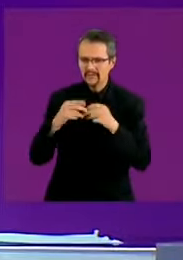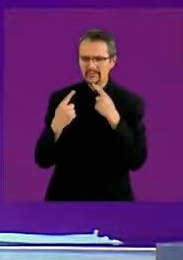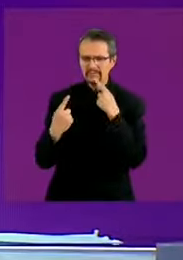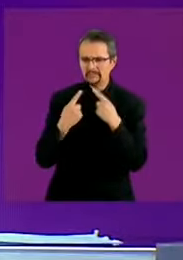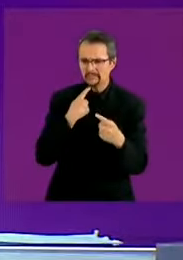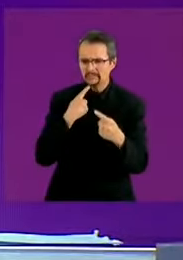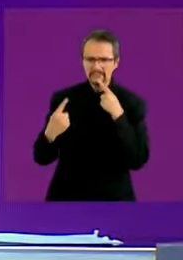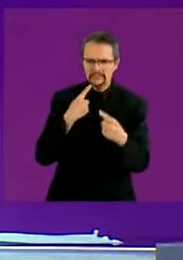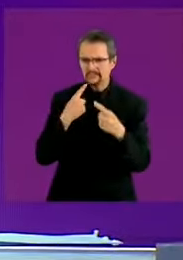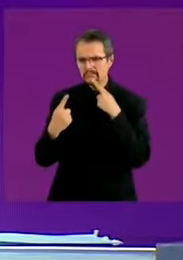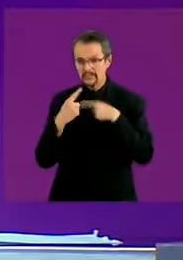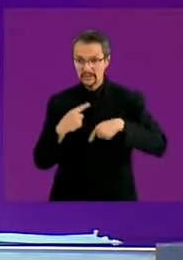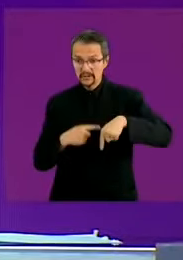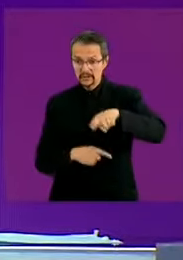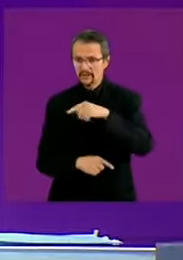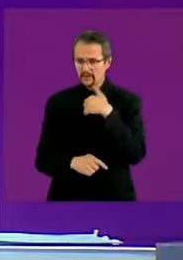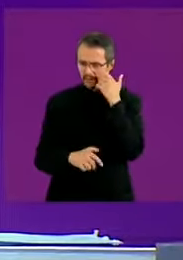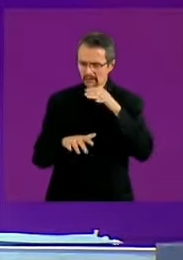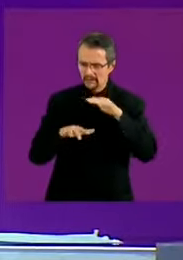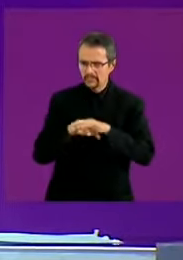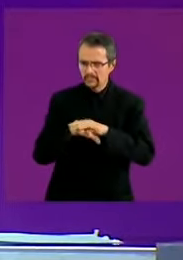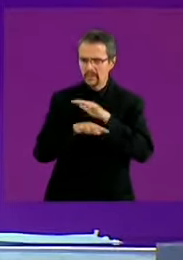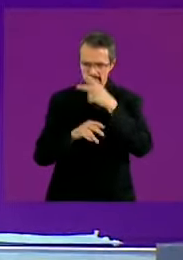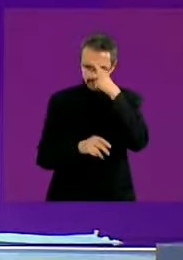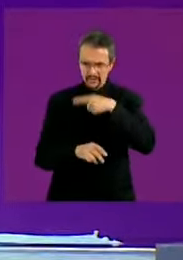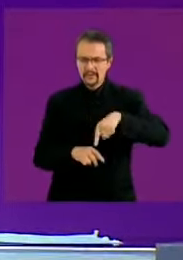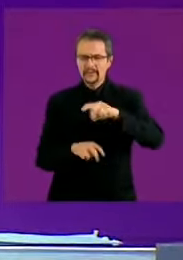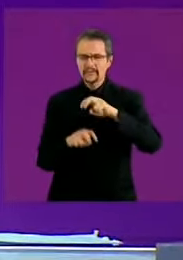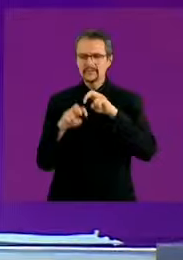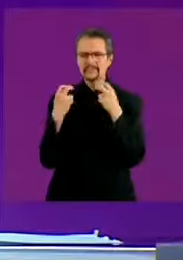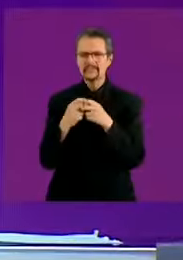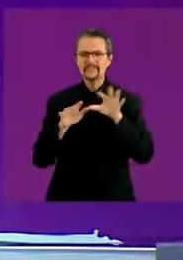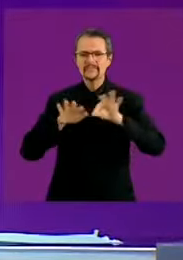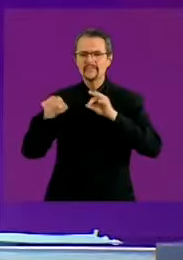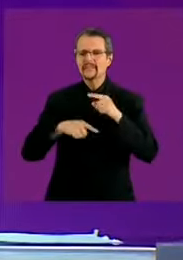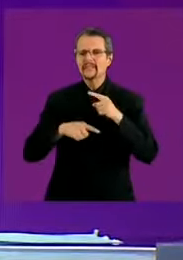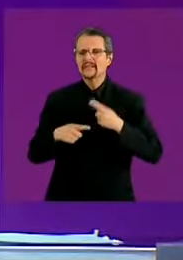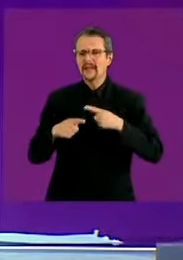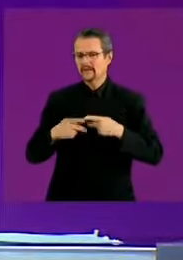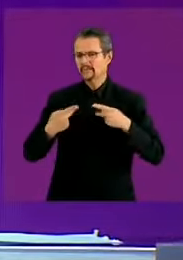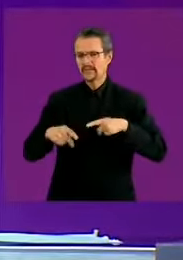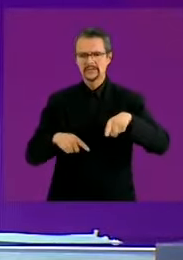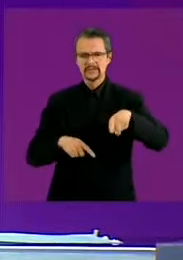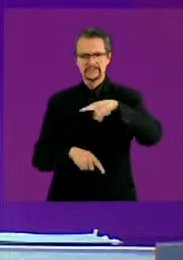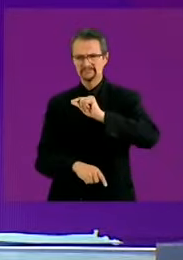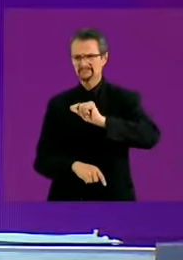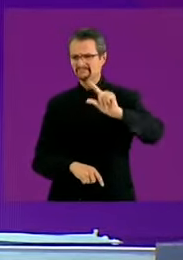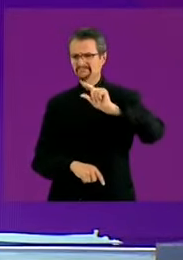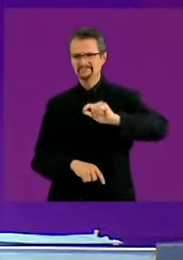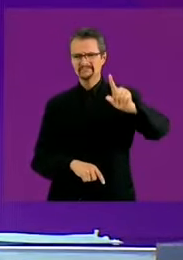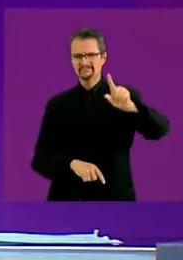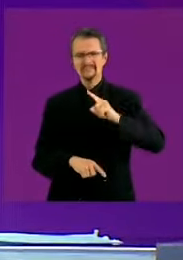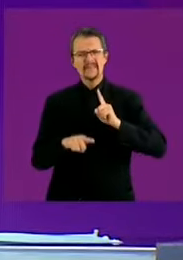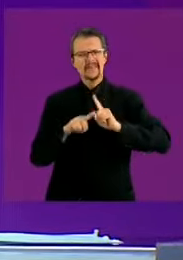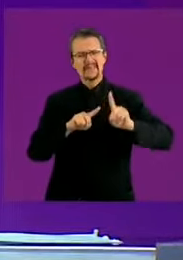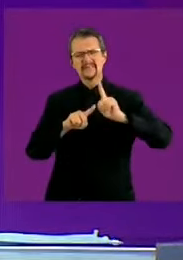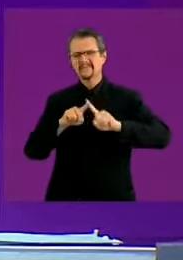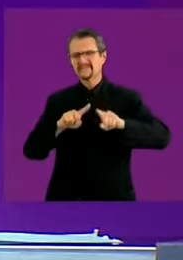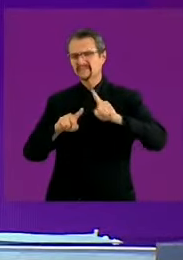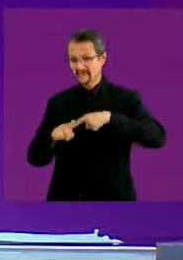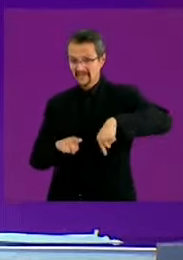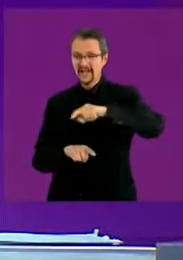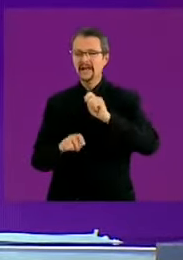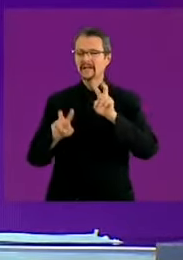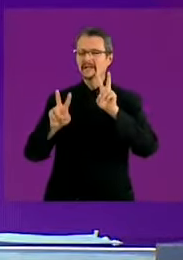por la Transformación donde han participado distintas personalidades que tienen que ver con una diversidad